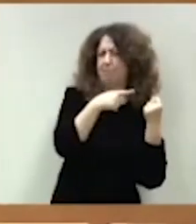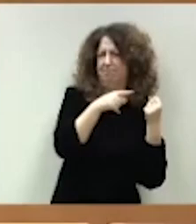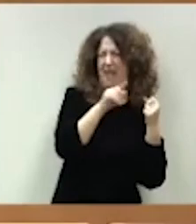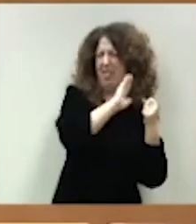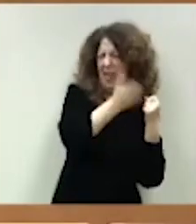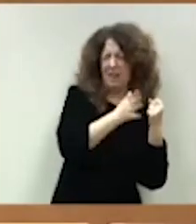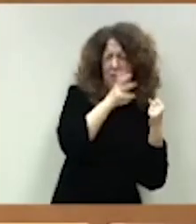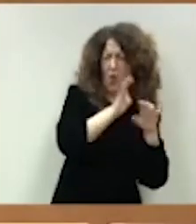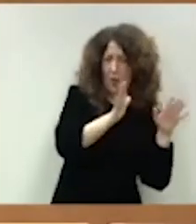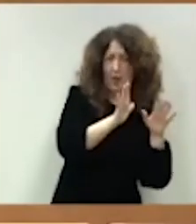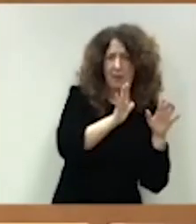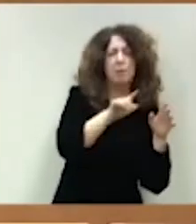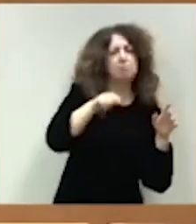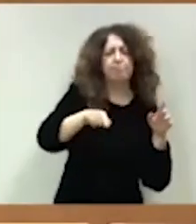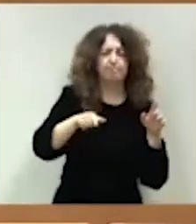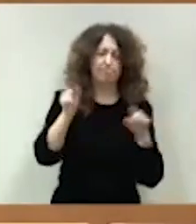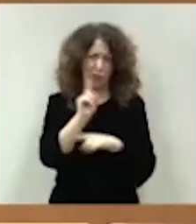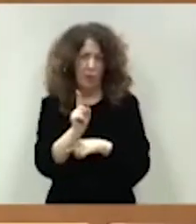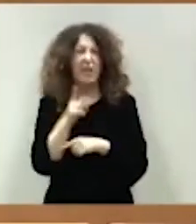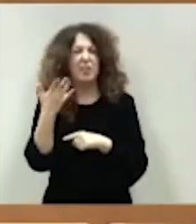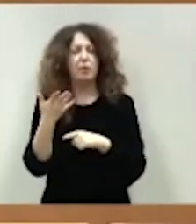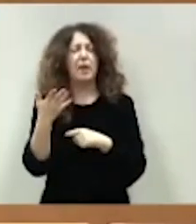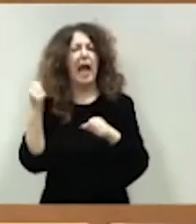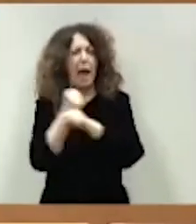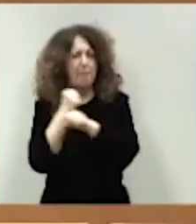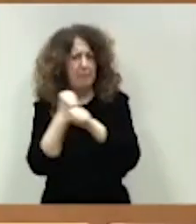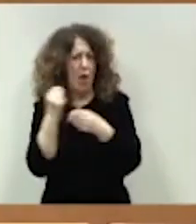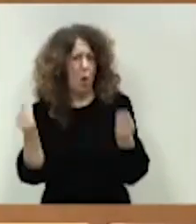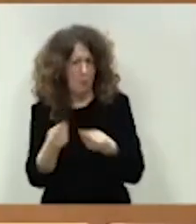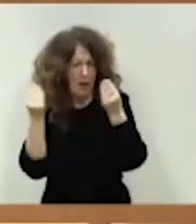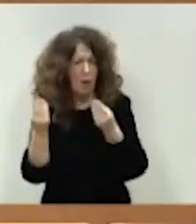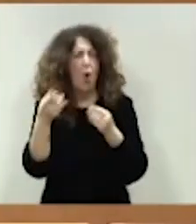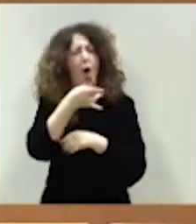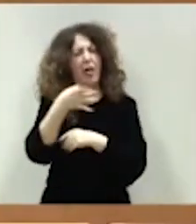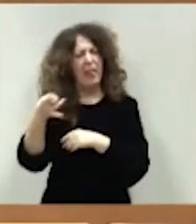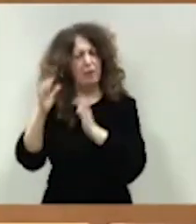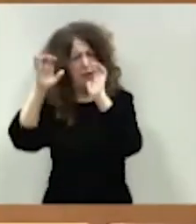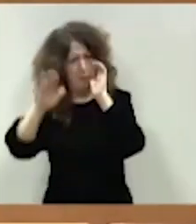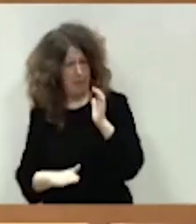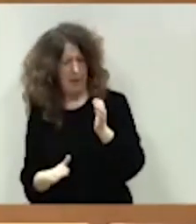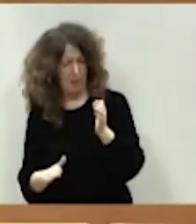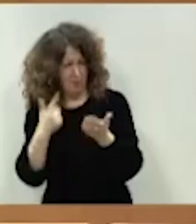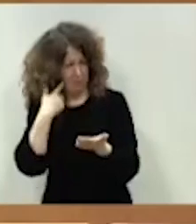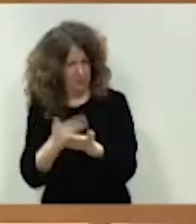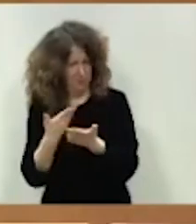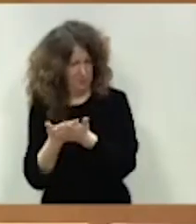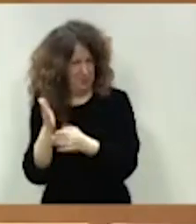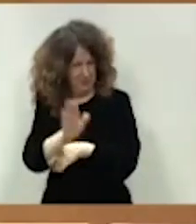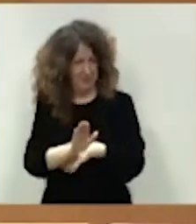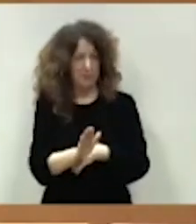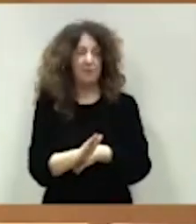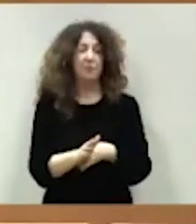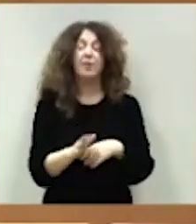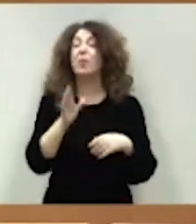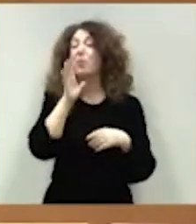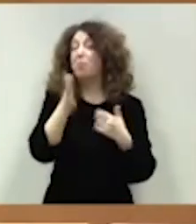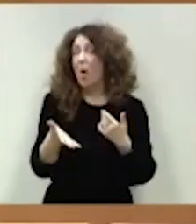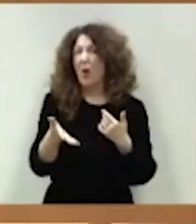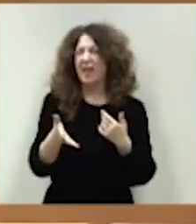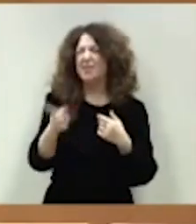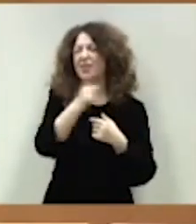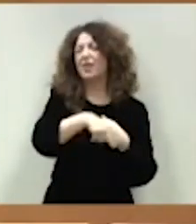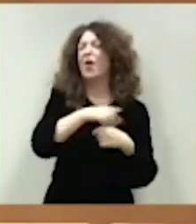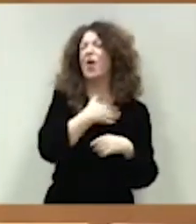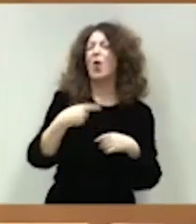crecimiento, de empleo y de reducción del déficit que les acabo de presentar. Quizás por eso no se quiera hablar